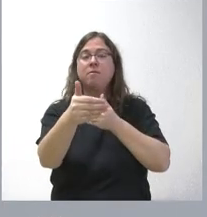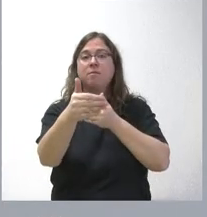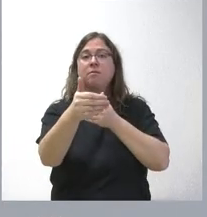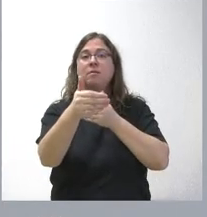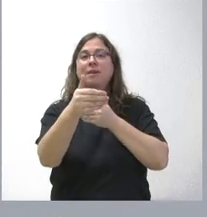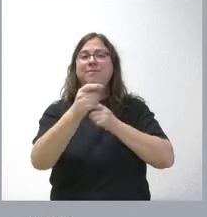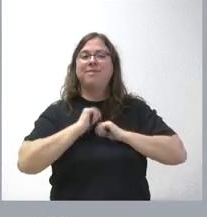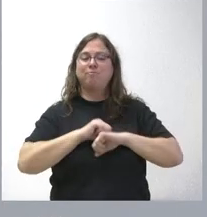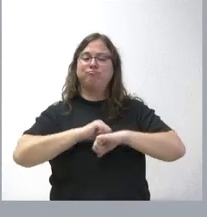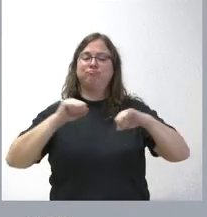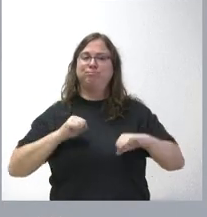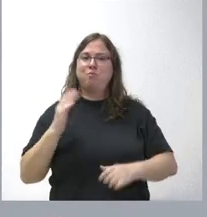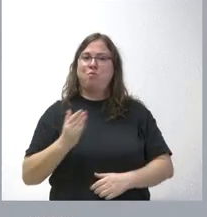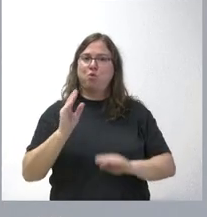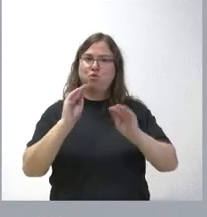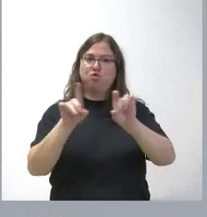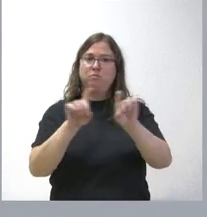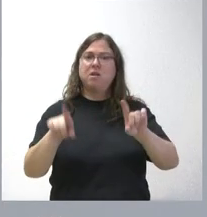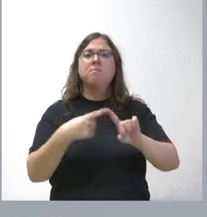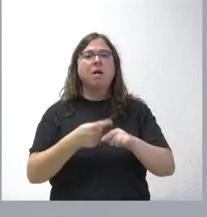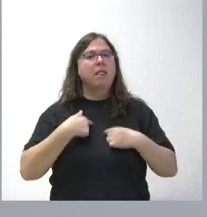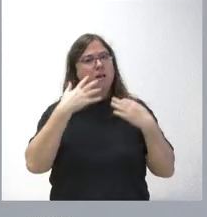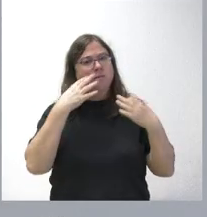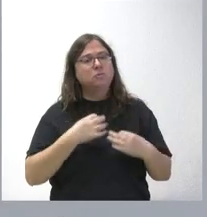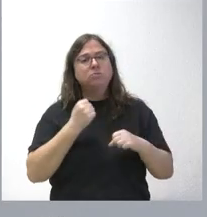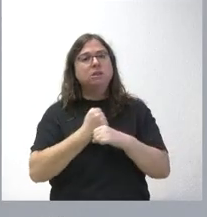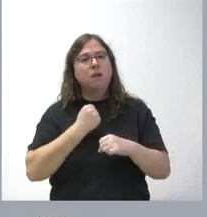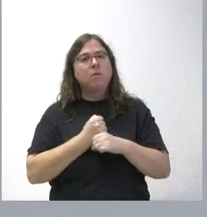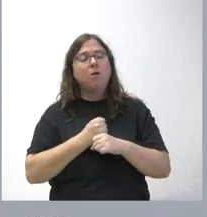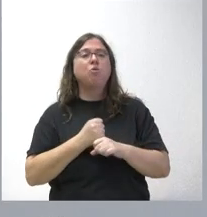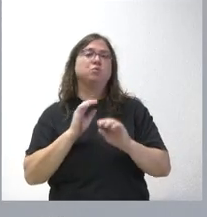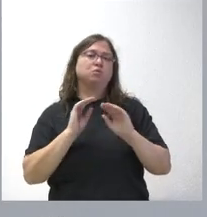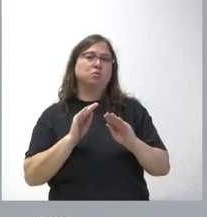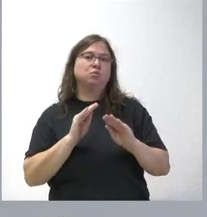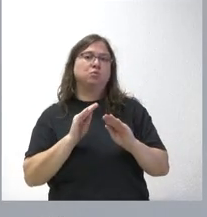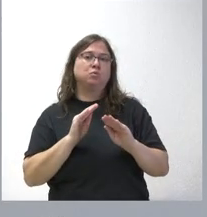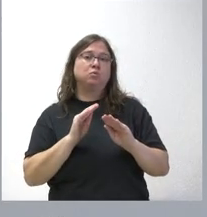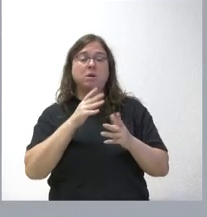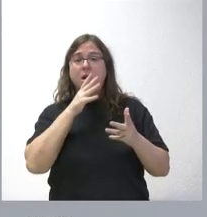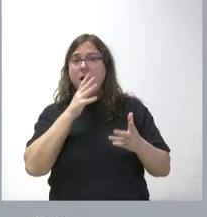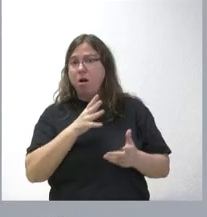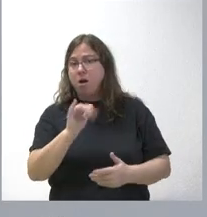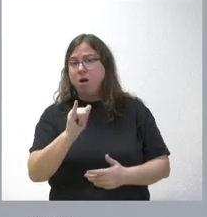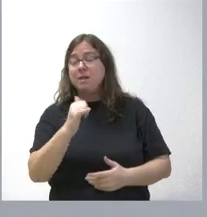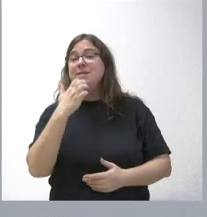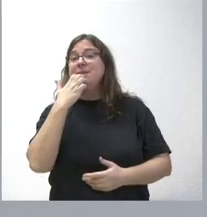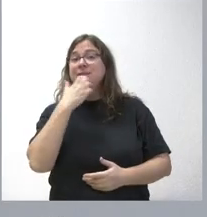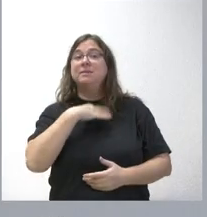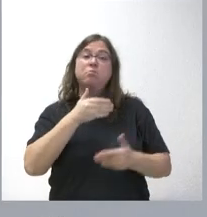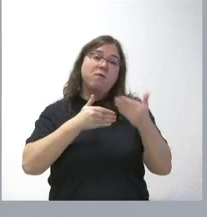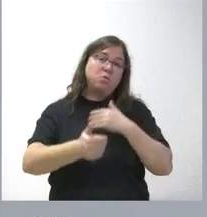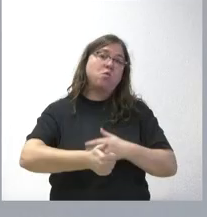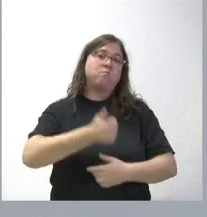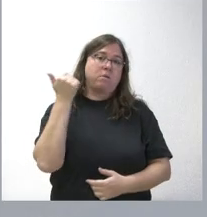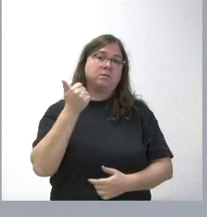consolide la actividad productiva y asegure los trabajos y el empleo que actualmente tiene, y si es posible, que haya más en el futuro.